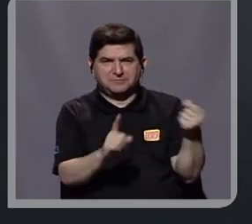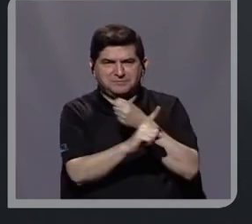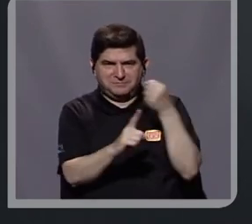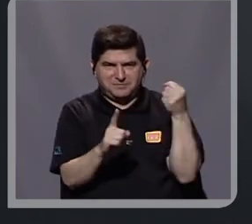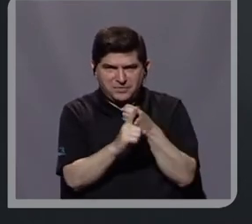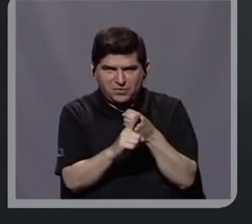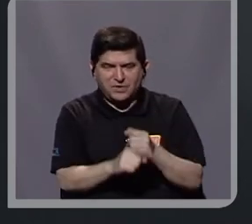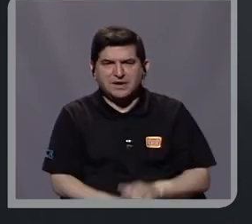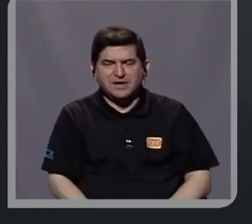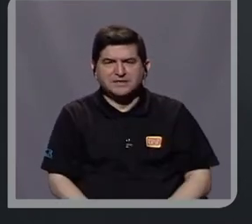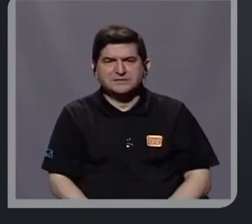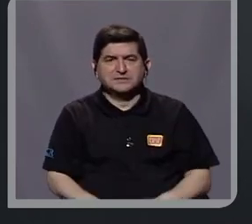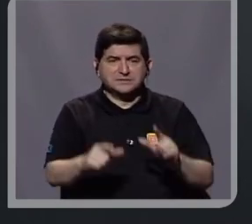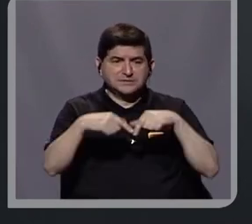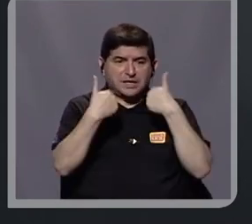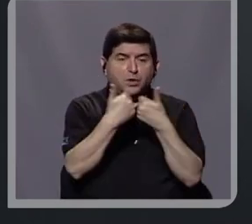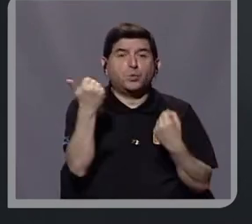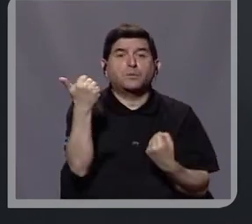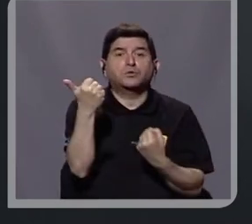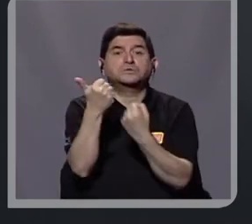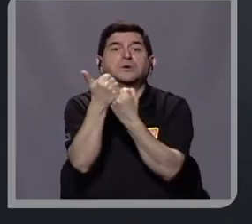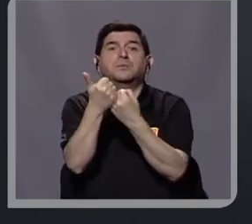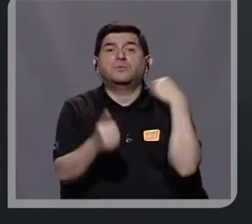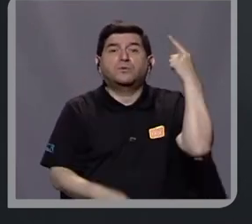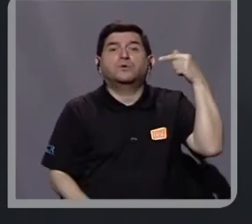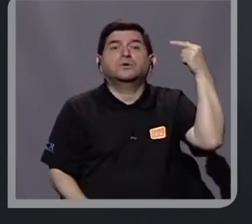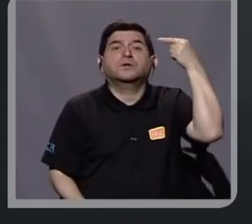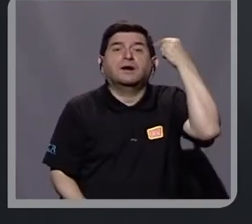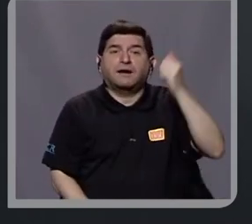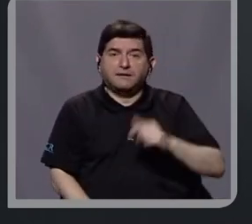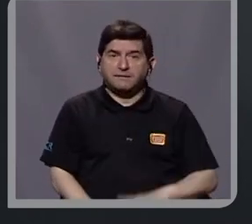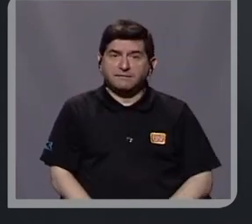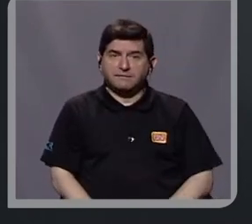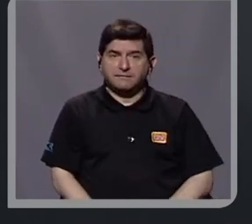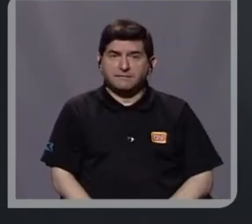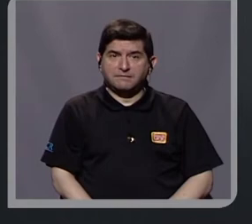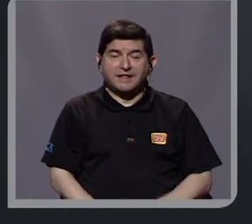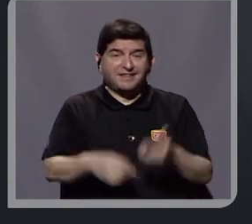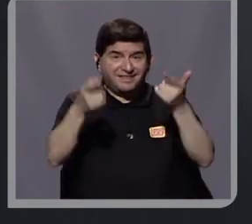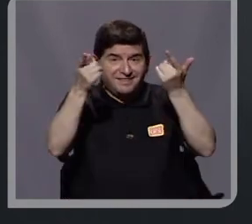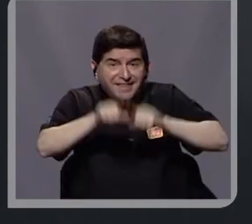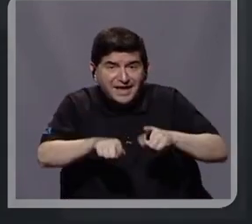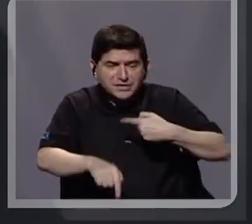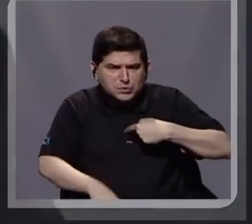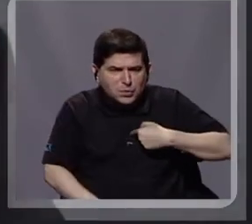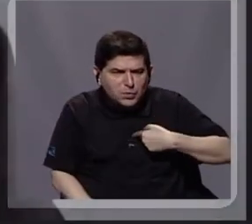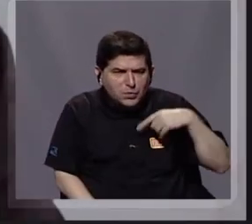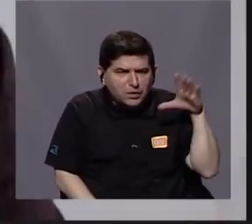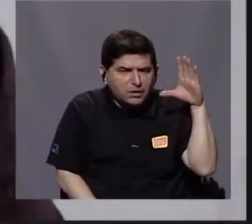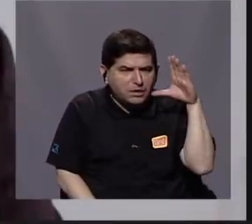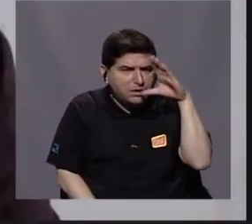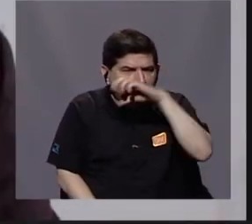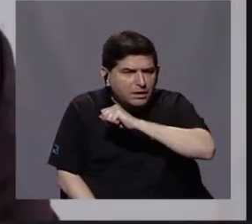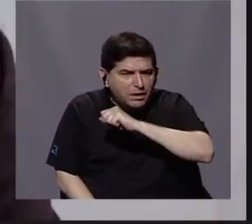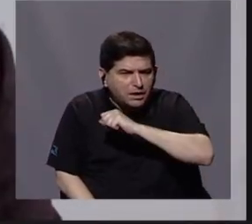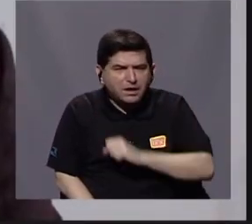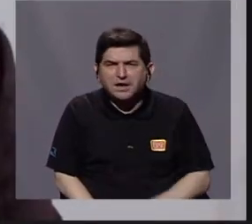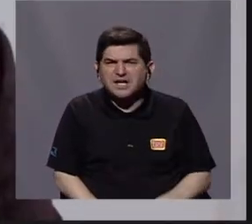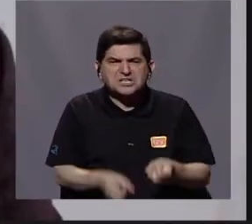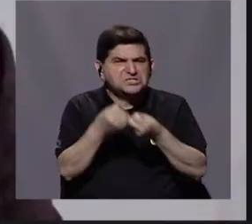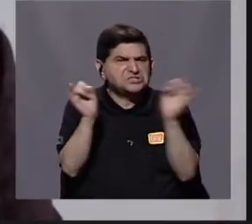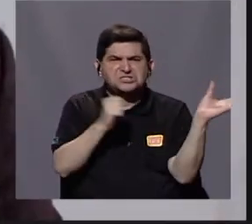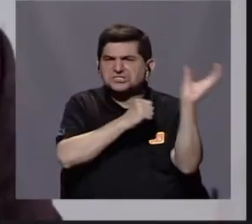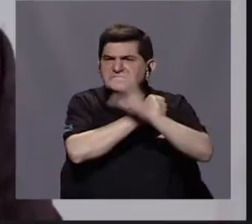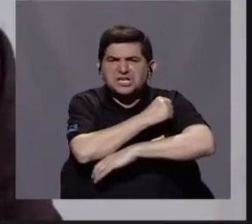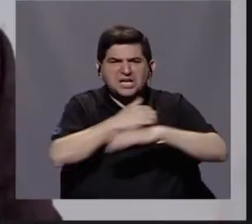fueron inclusive prohijadas, fueron apoyadas por el gobierno, y que, de hecho, cuando uno descubre el nivel de impunidad